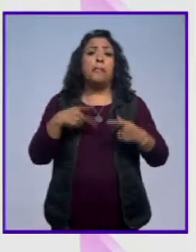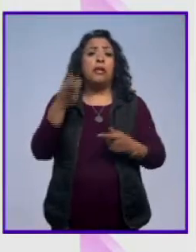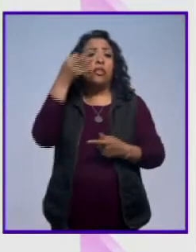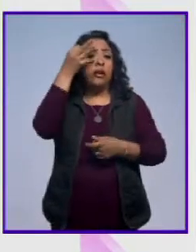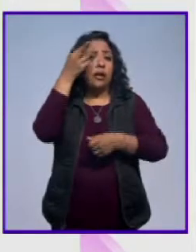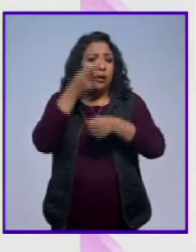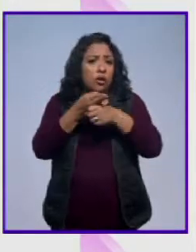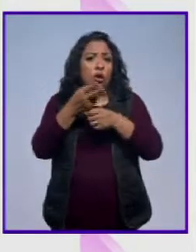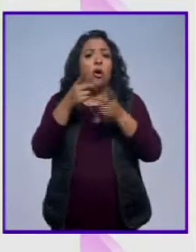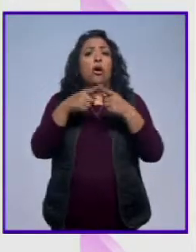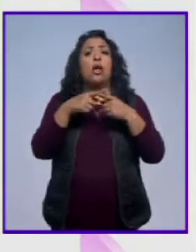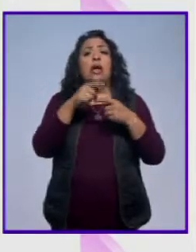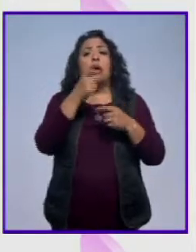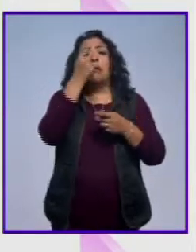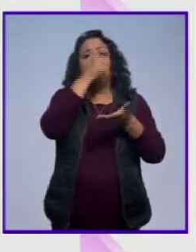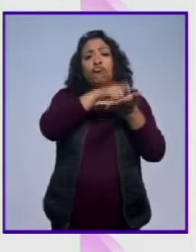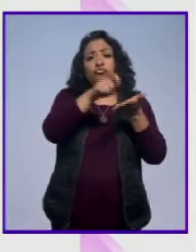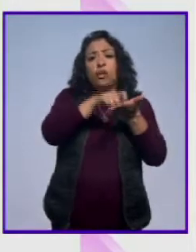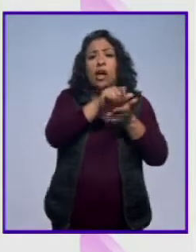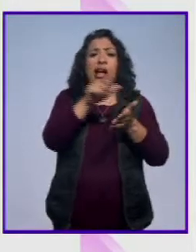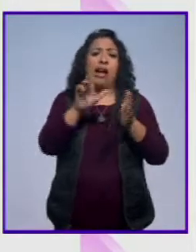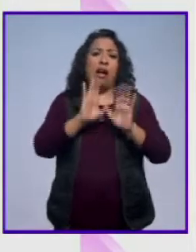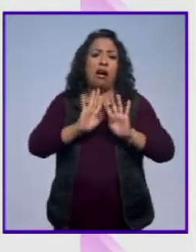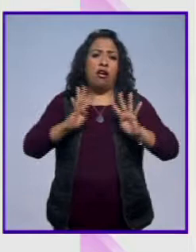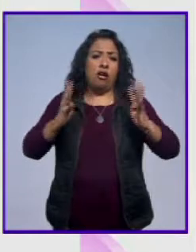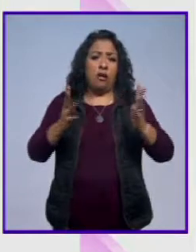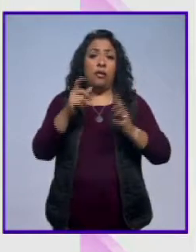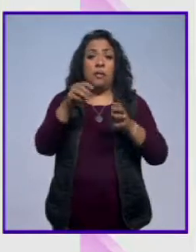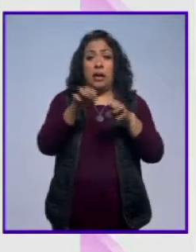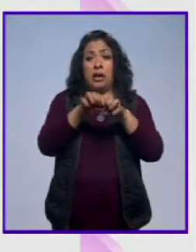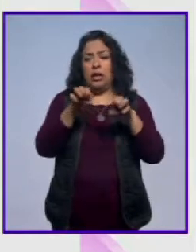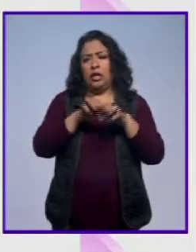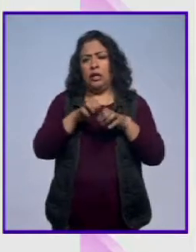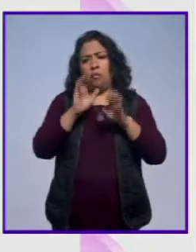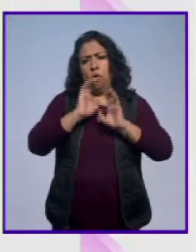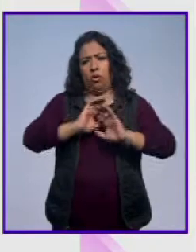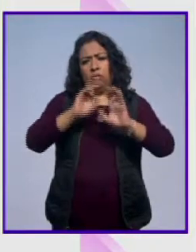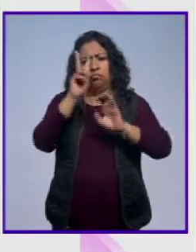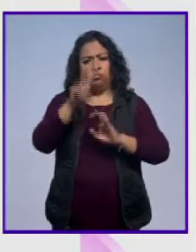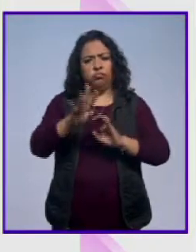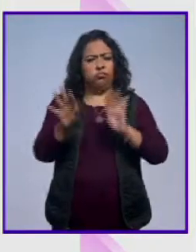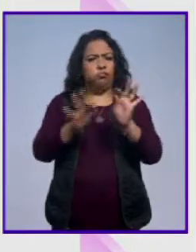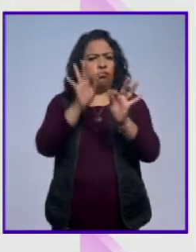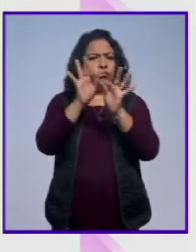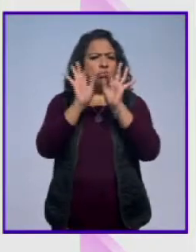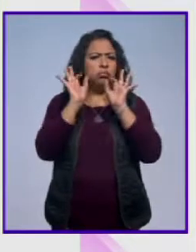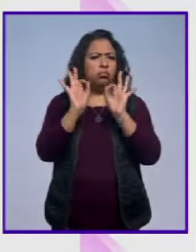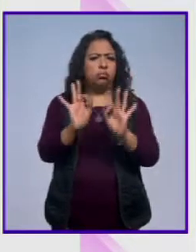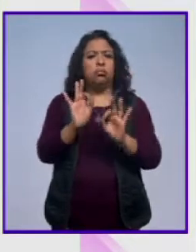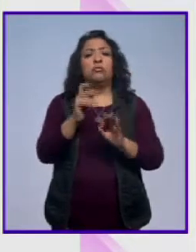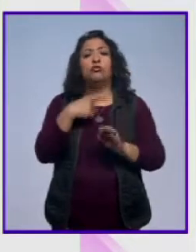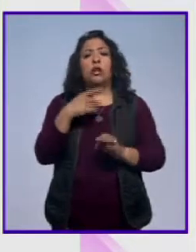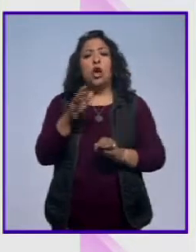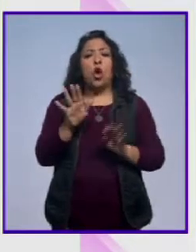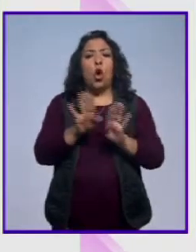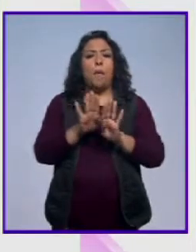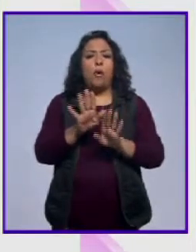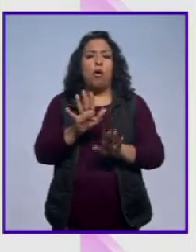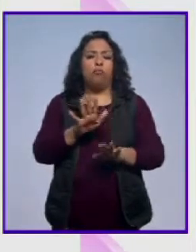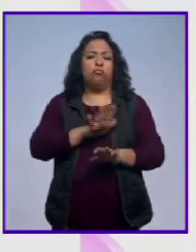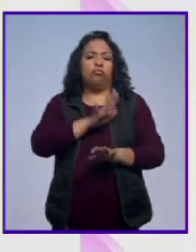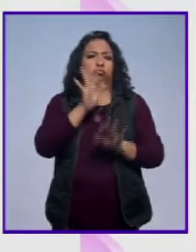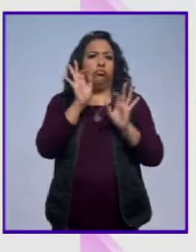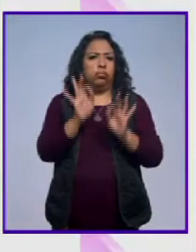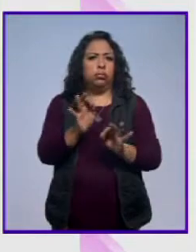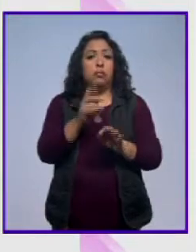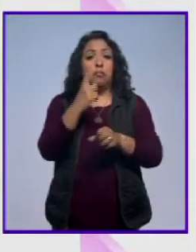quienes han escrito para el coro. Y el equipo interpretativo es igualmente excelente, de primerísima calidad en este país. Entonces,